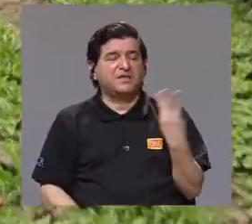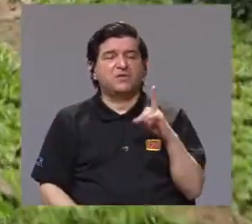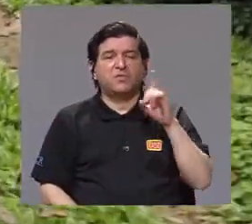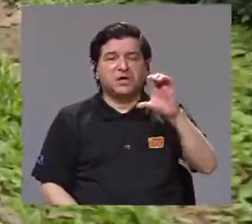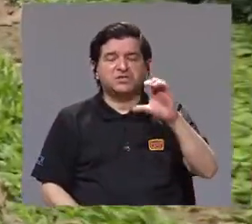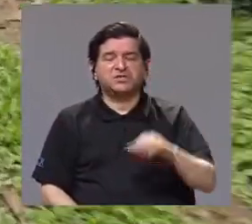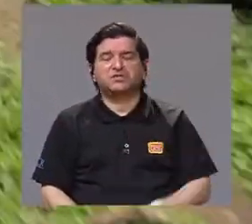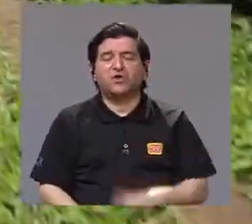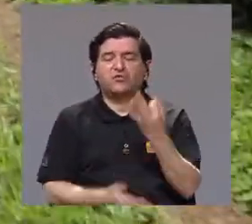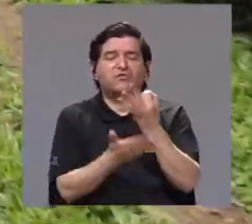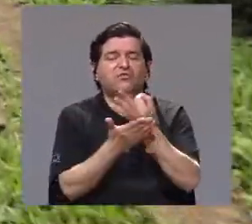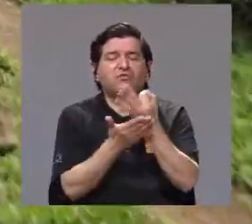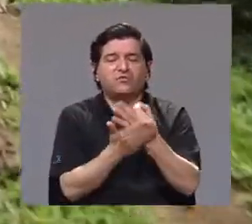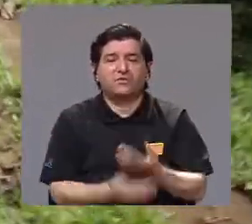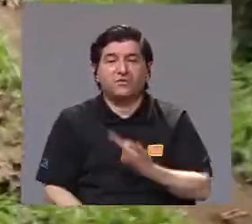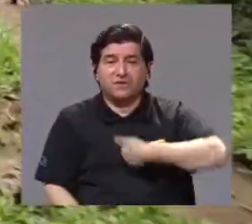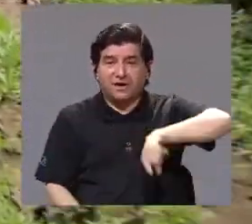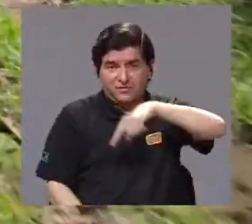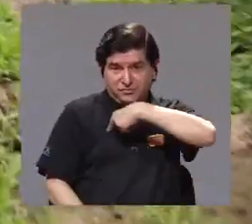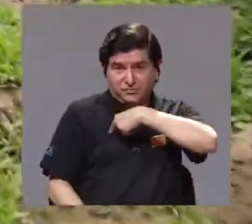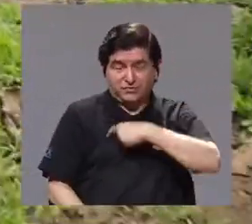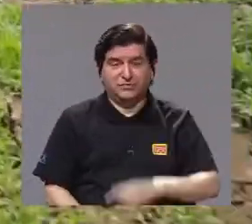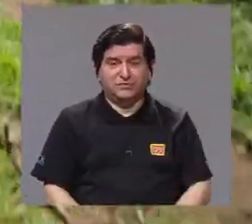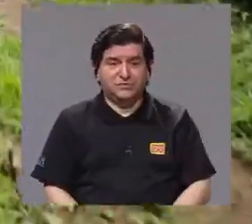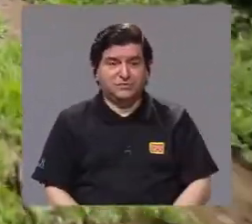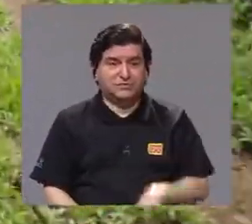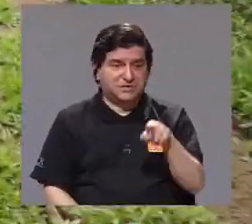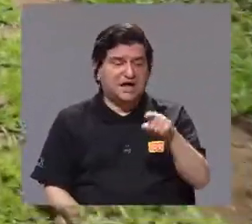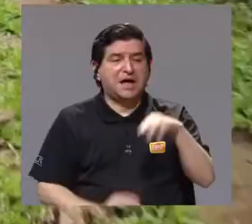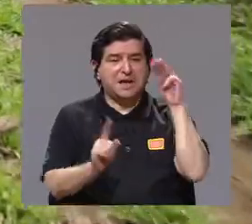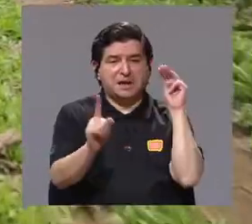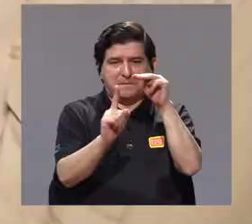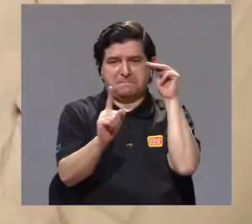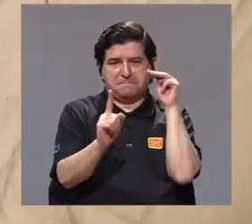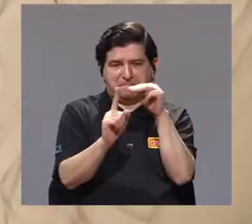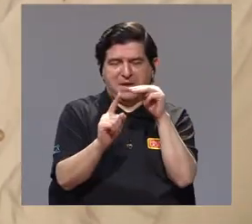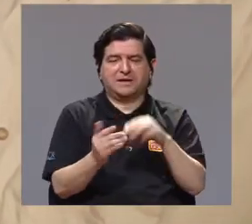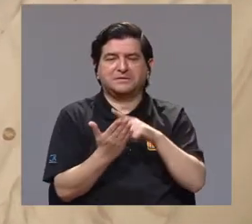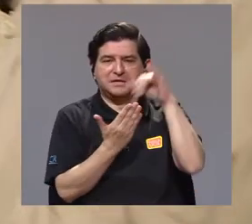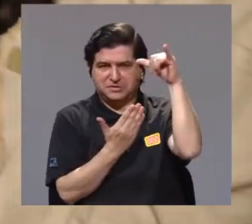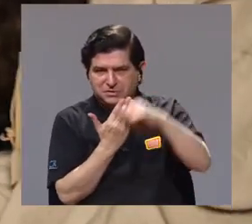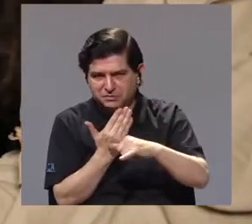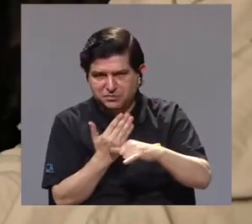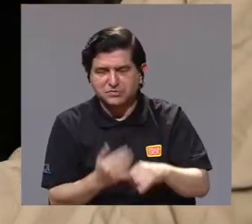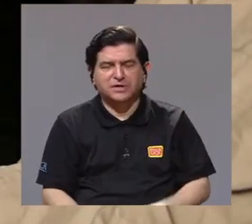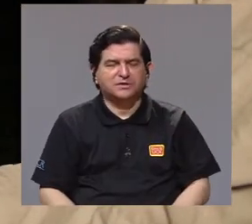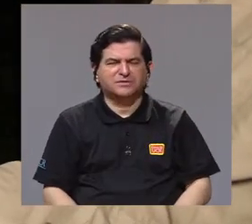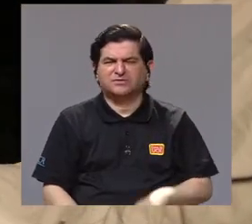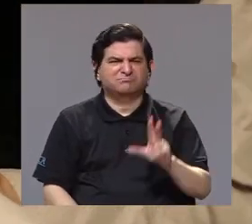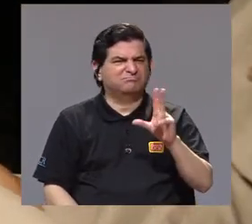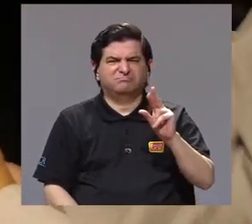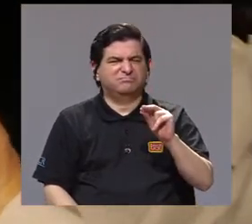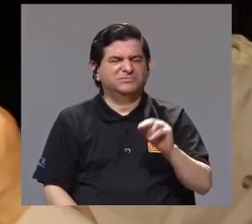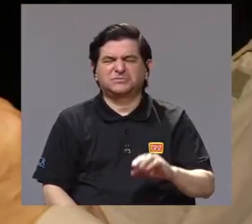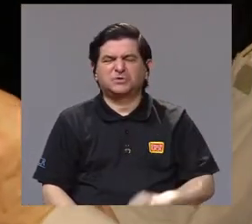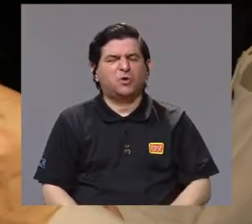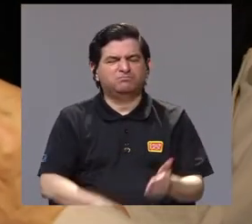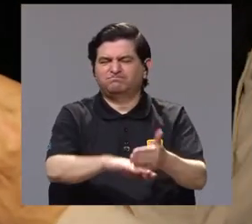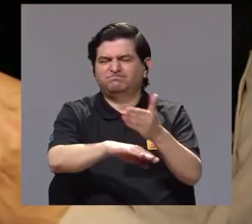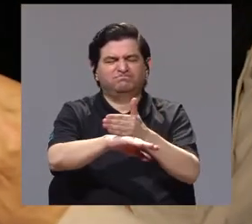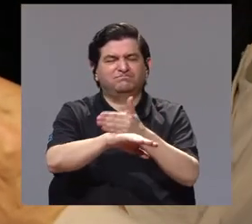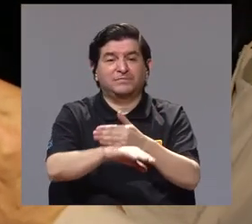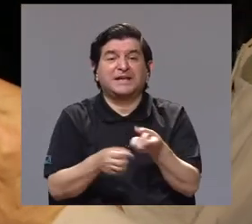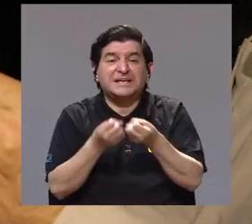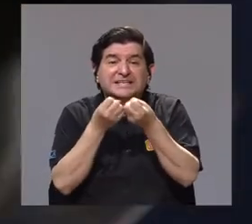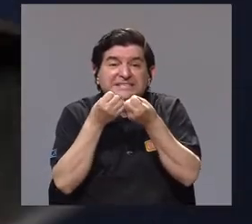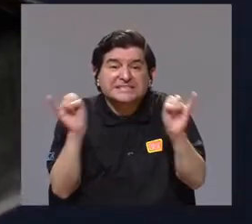de Washington nos llegue el financiamiento y nos pongan ciertas metas en los proyectos. Siempre, o sea, no